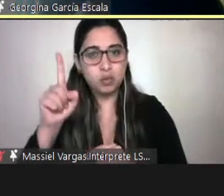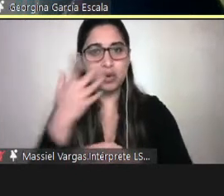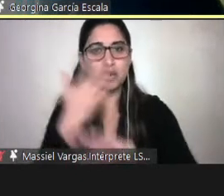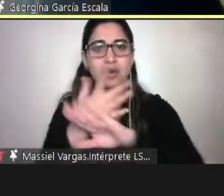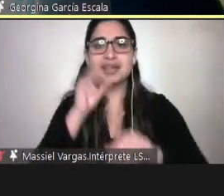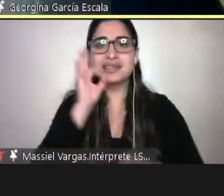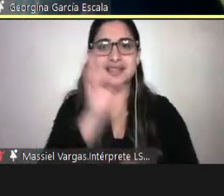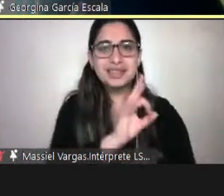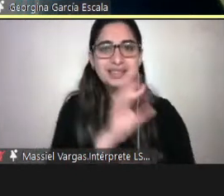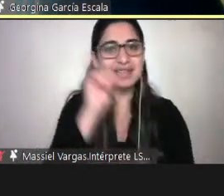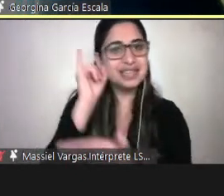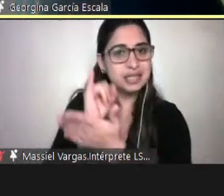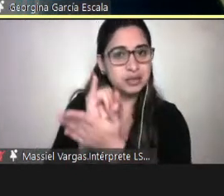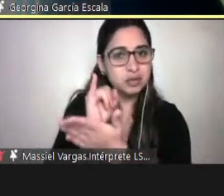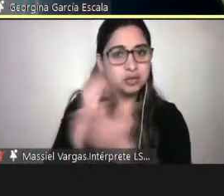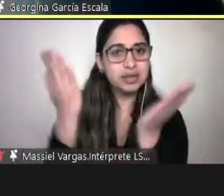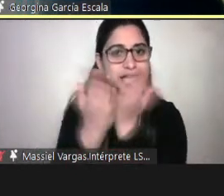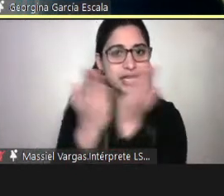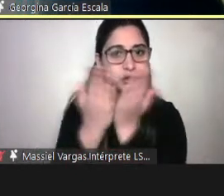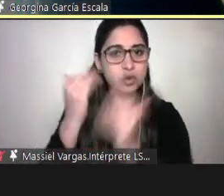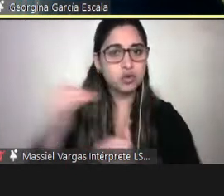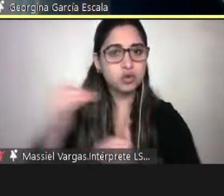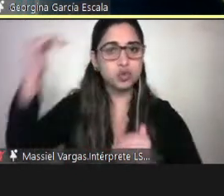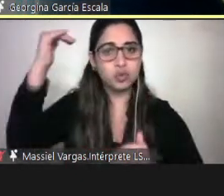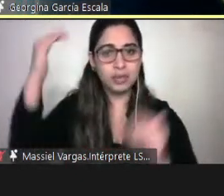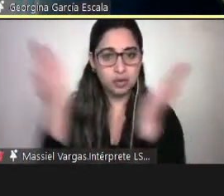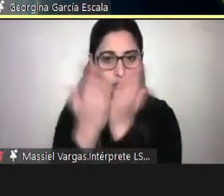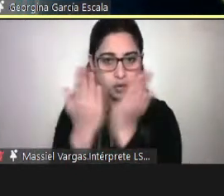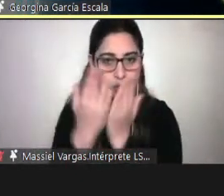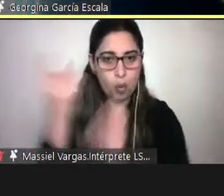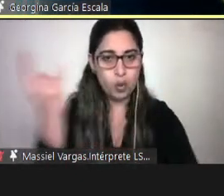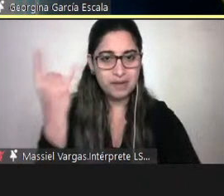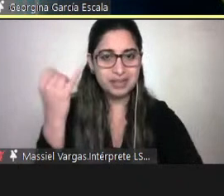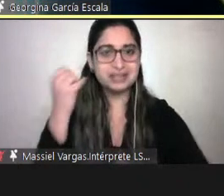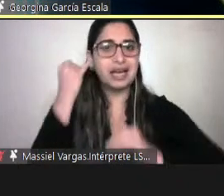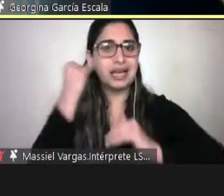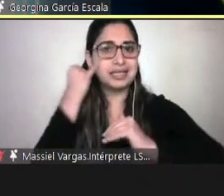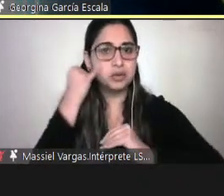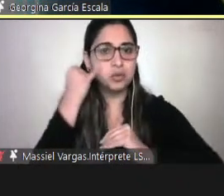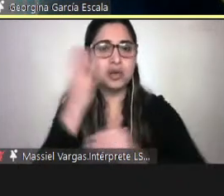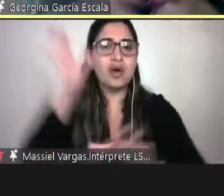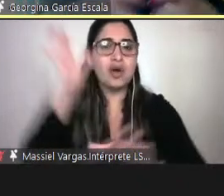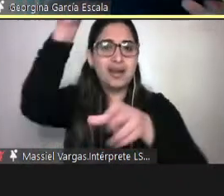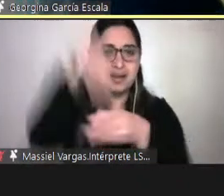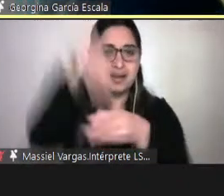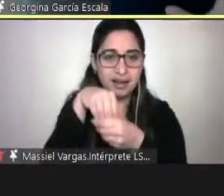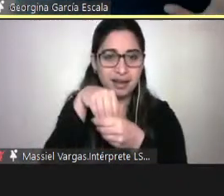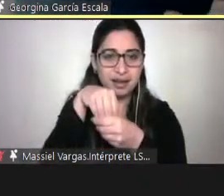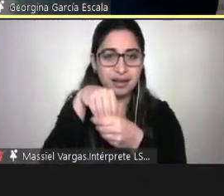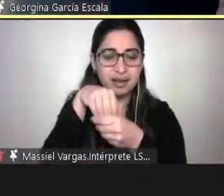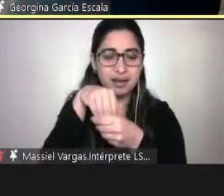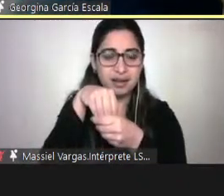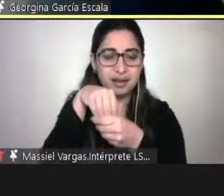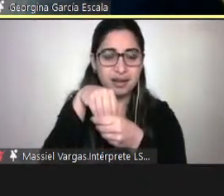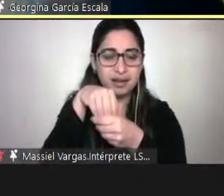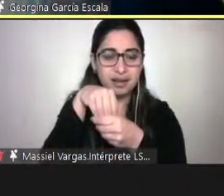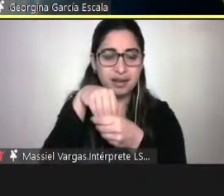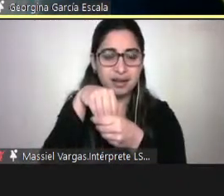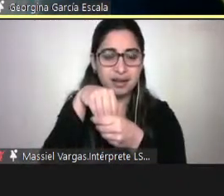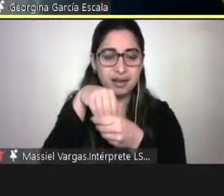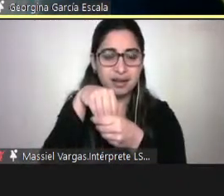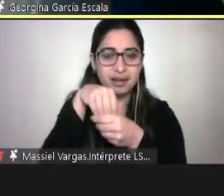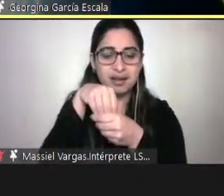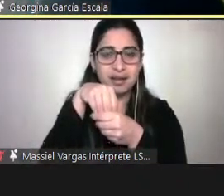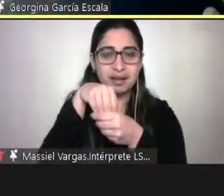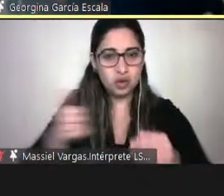las instituciones de educación superior tienen que incorporar en todas las funciones de